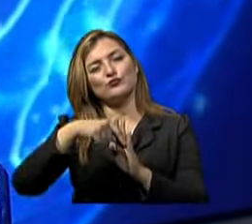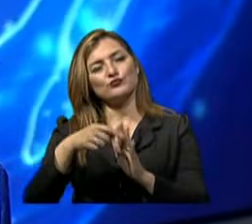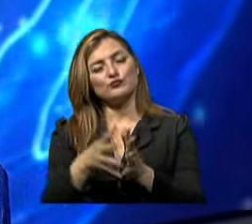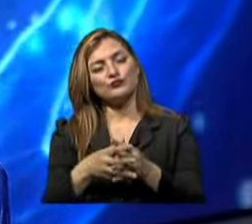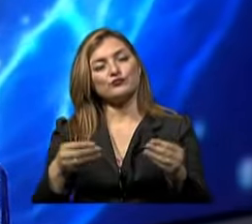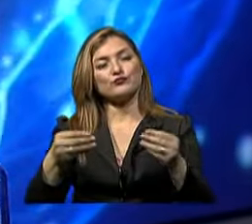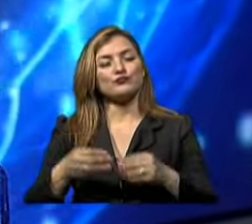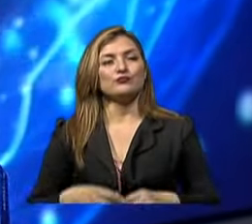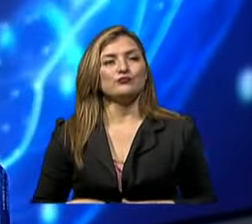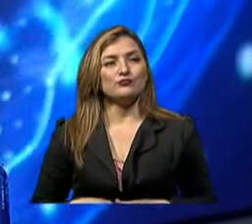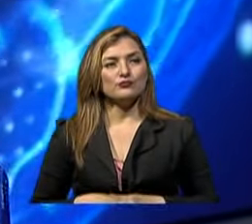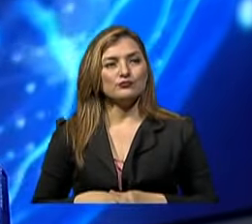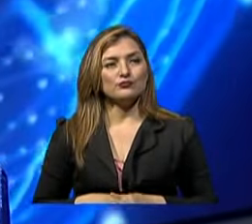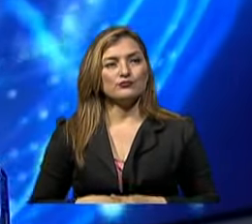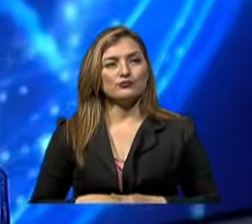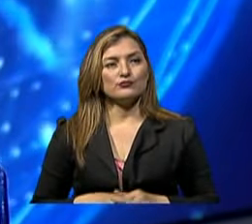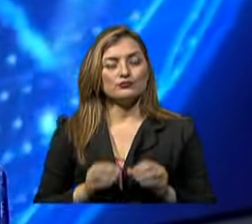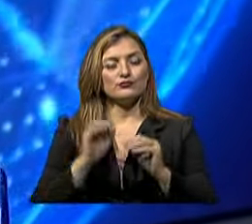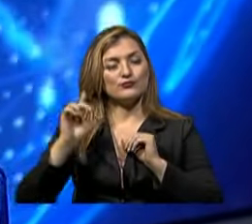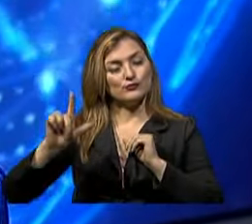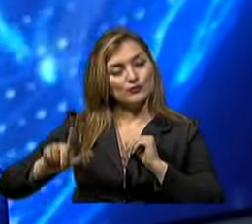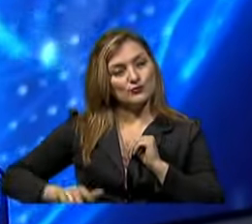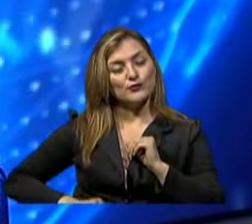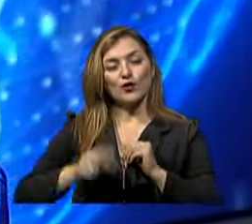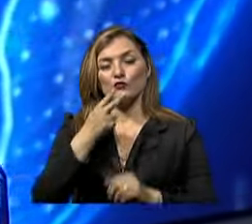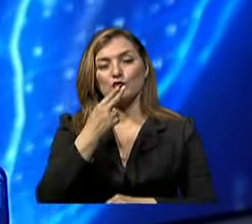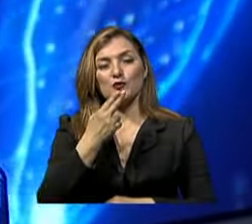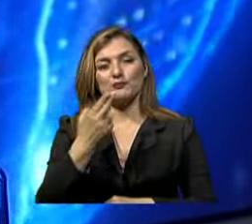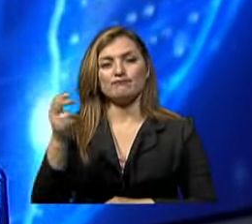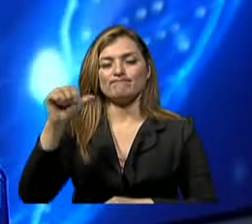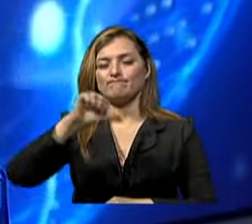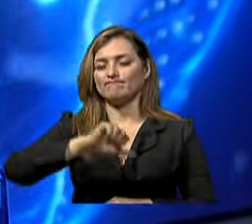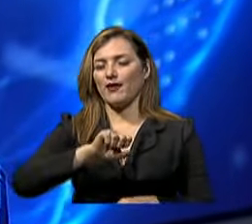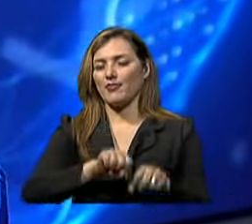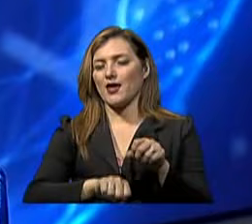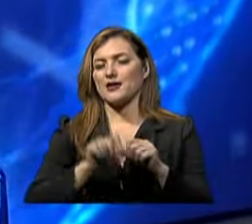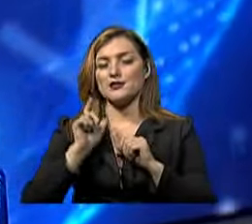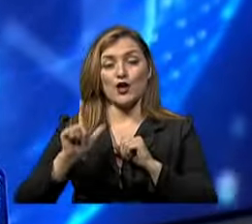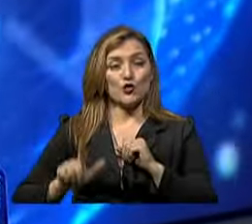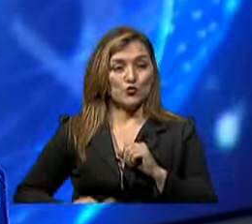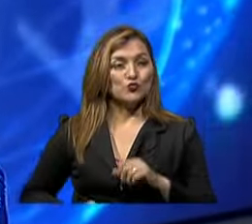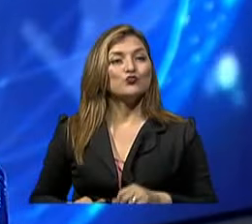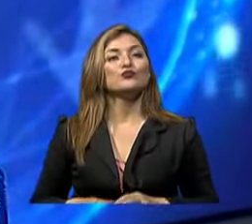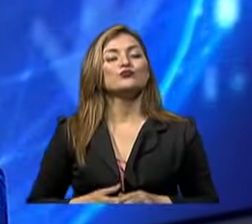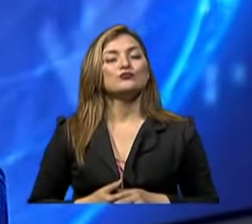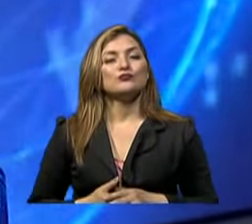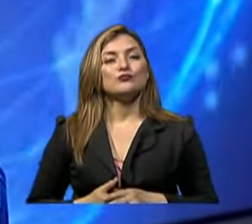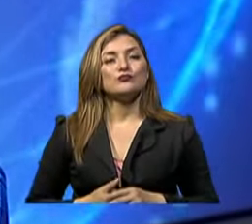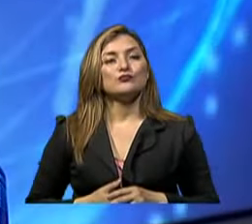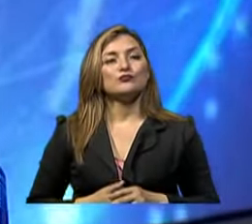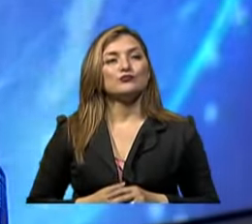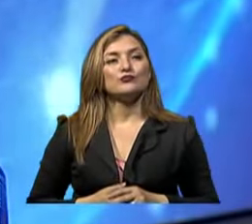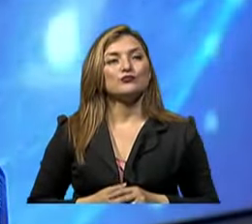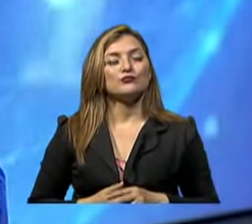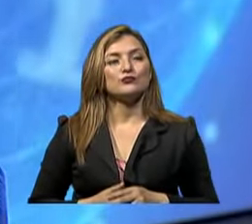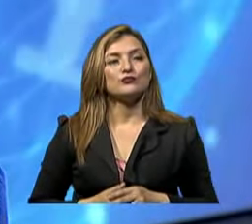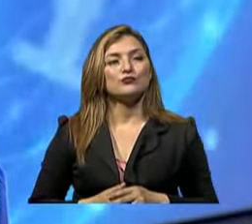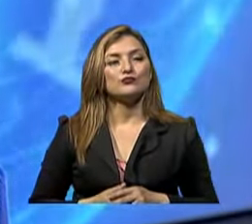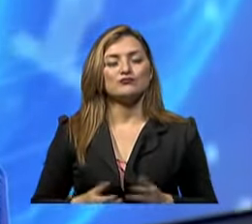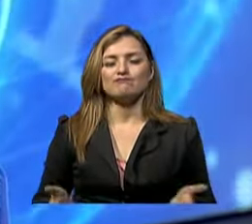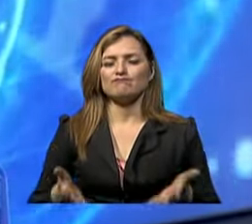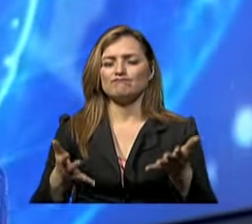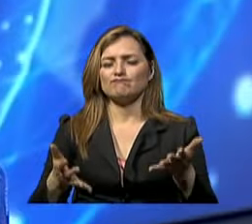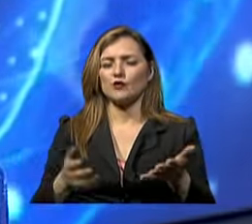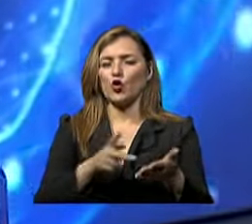alternativas Que sean más saludables Porque el fumar Es muy perjudicial Para la salud Y definitivamente Nosotros incentivamos Pues los buenos